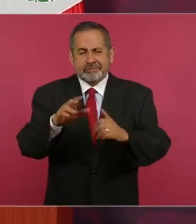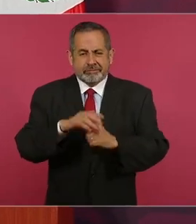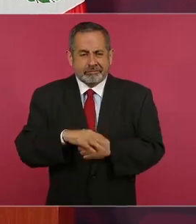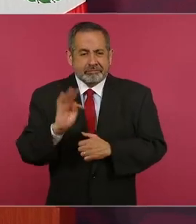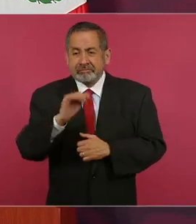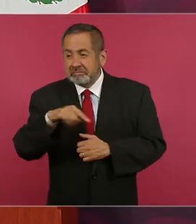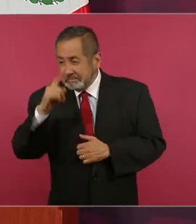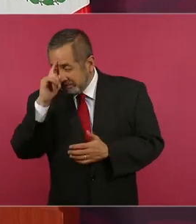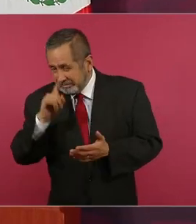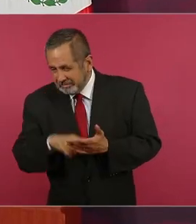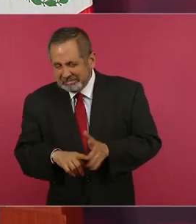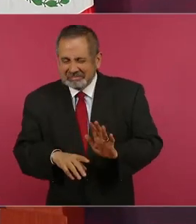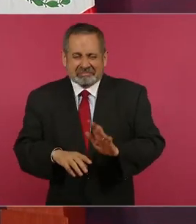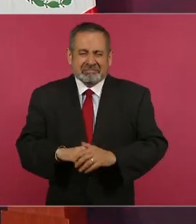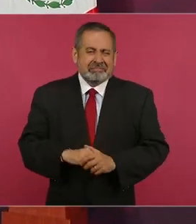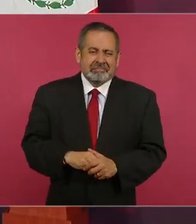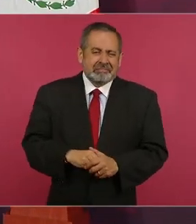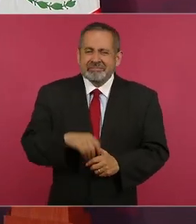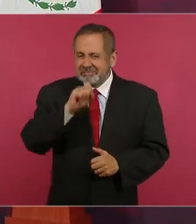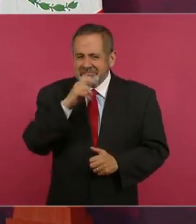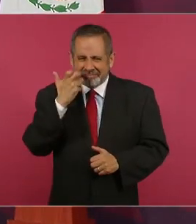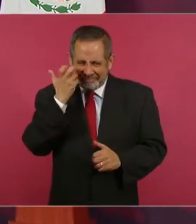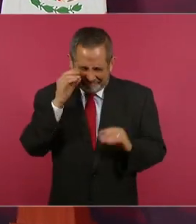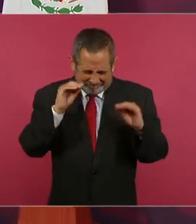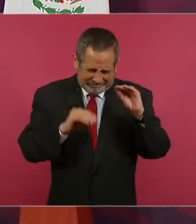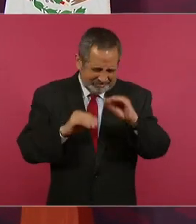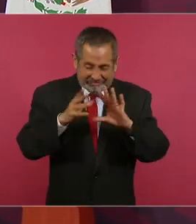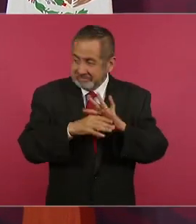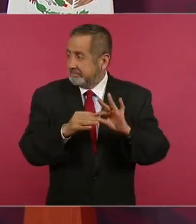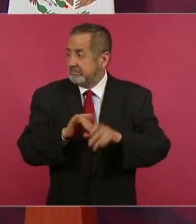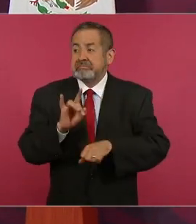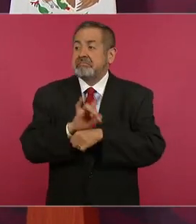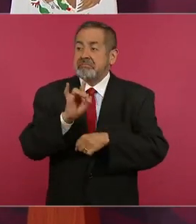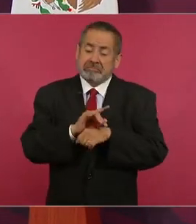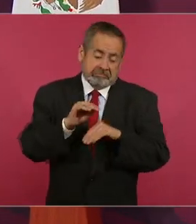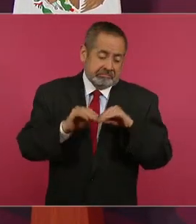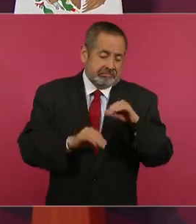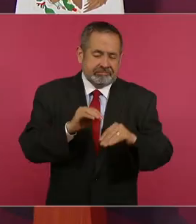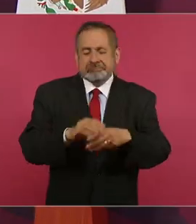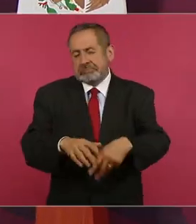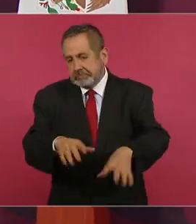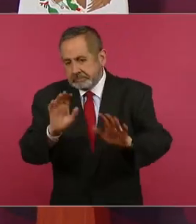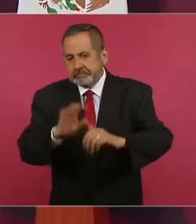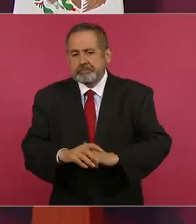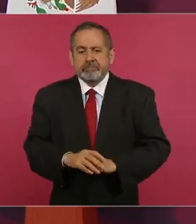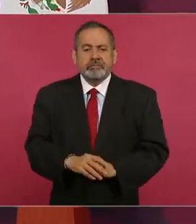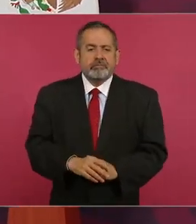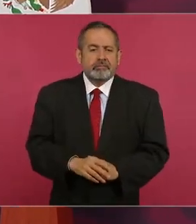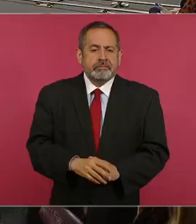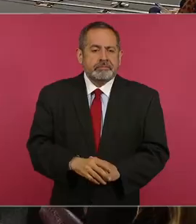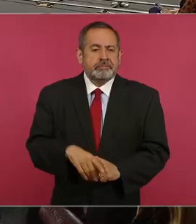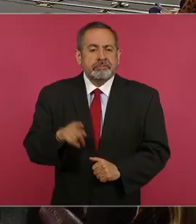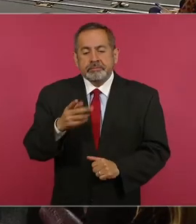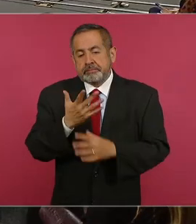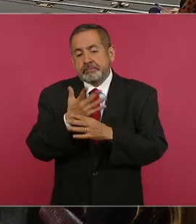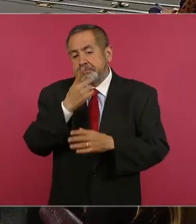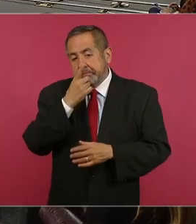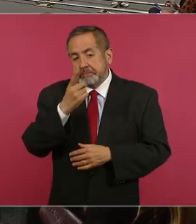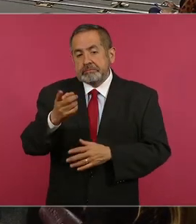crean, también cucharean estos, pero bueno, es lo que